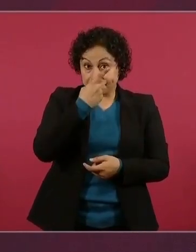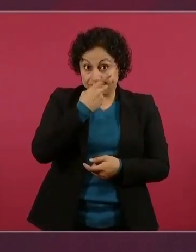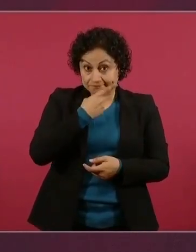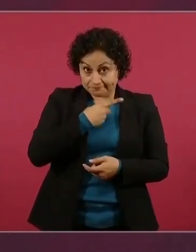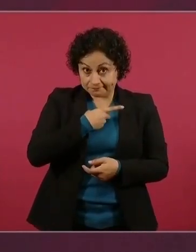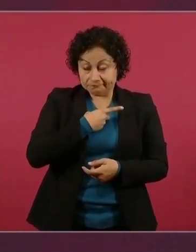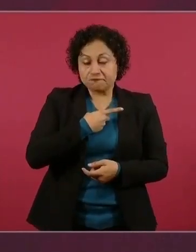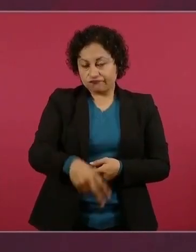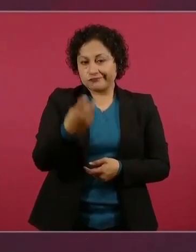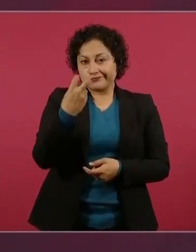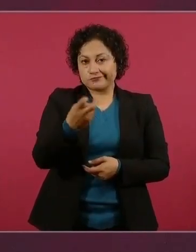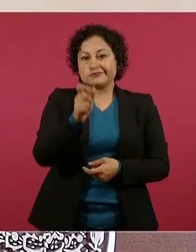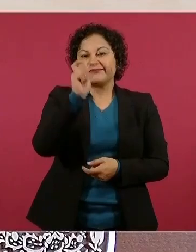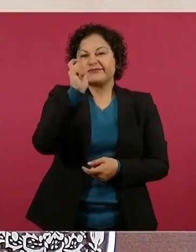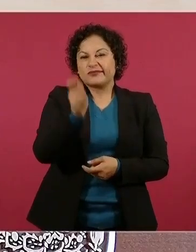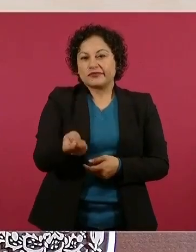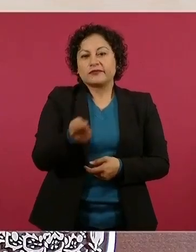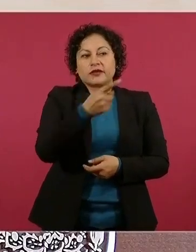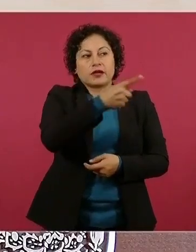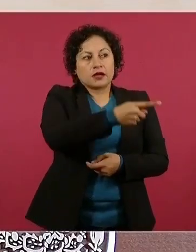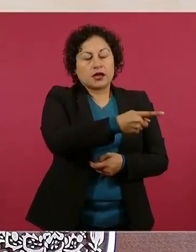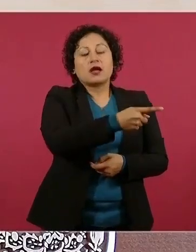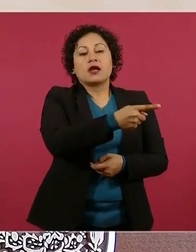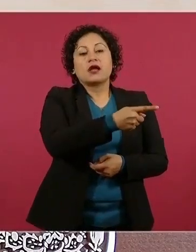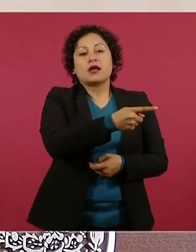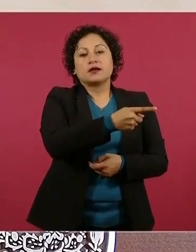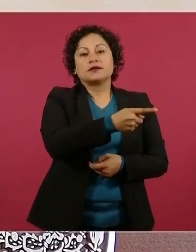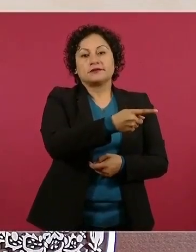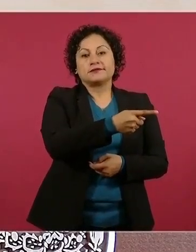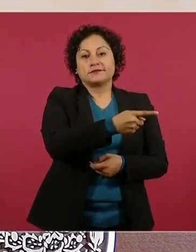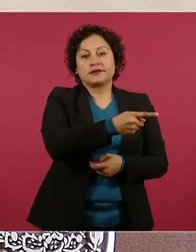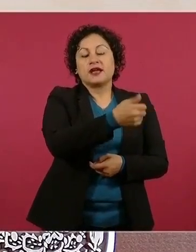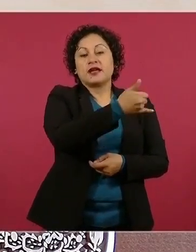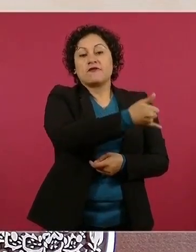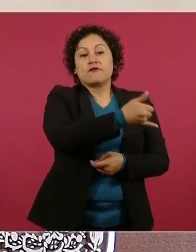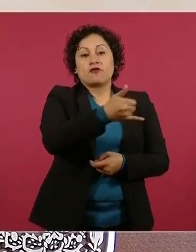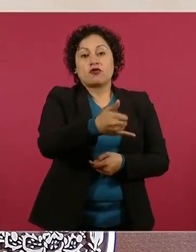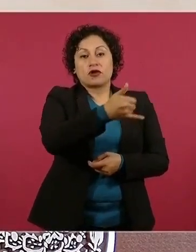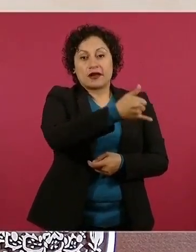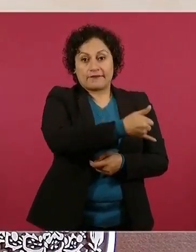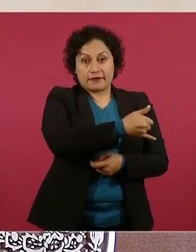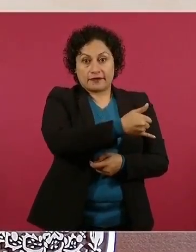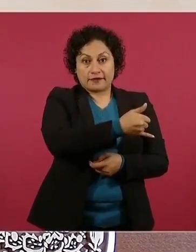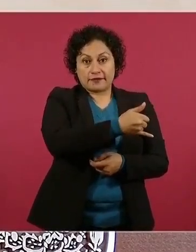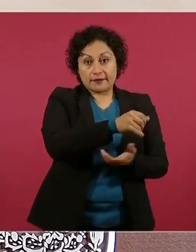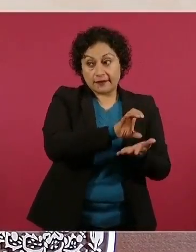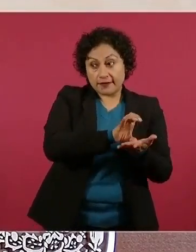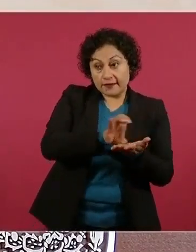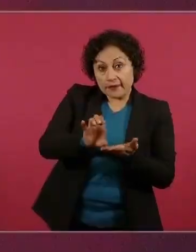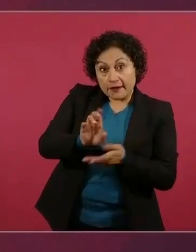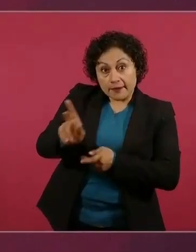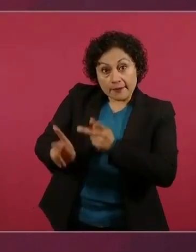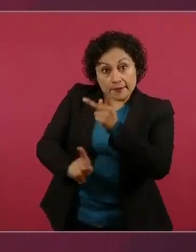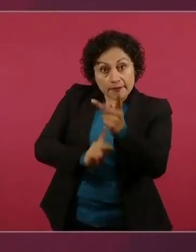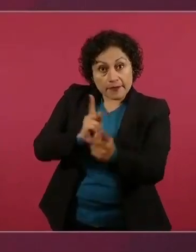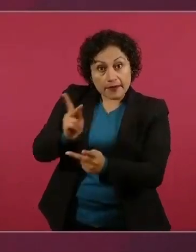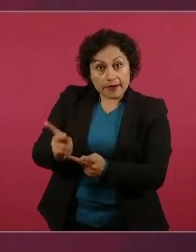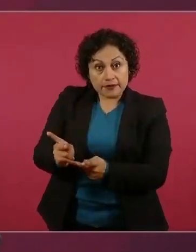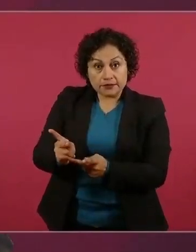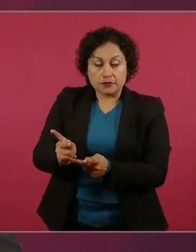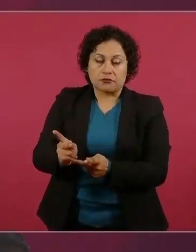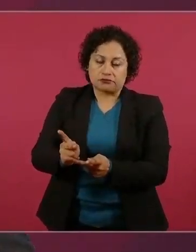para que el Infonavit otorgue un crédito requiere de que esté